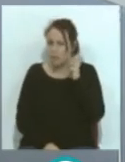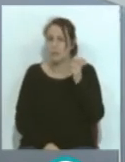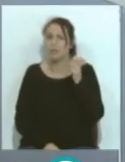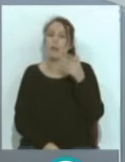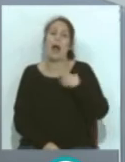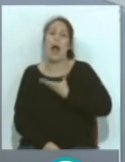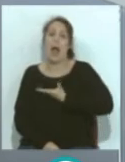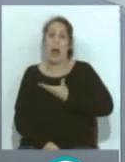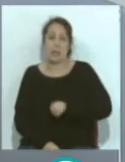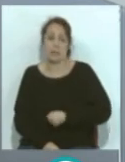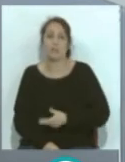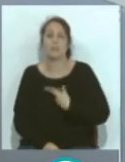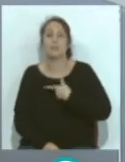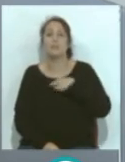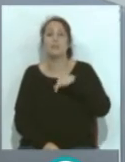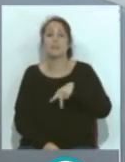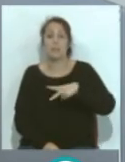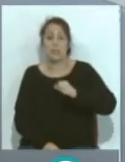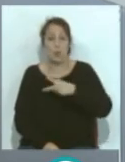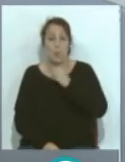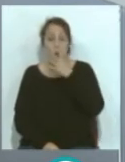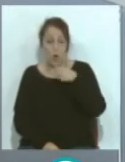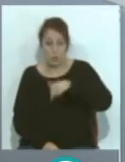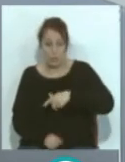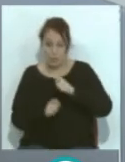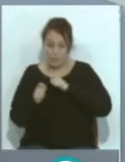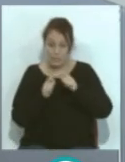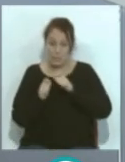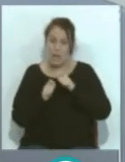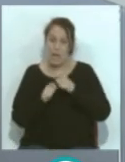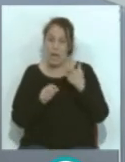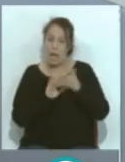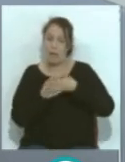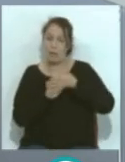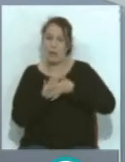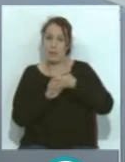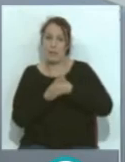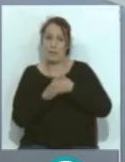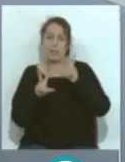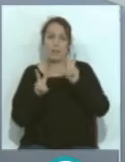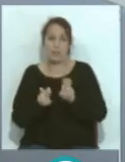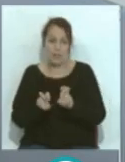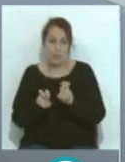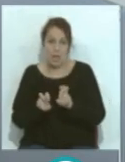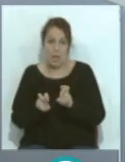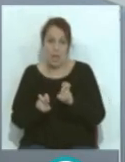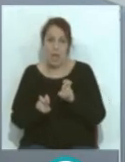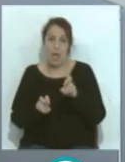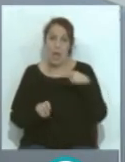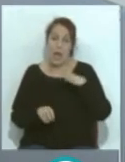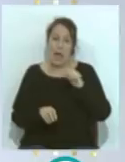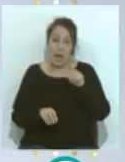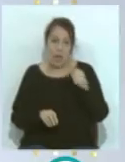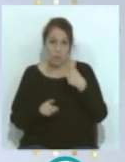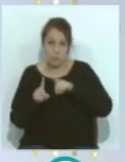al alcalde, Nacho, porque hoy en rueda de prensa se hacía referencia a lo sucedido entre Diacaví y